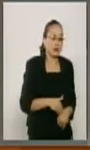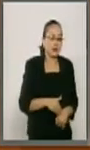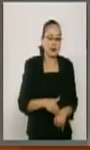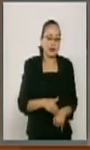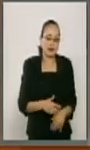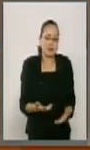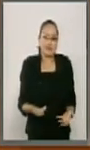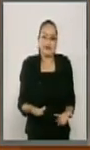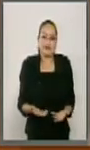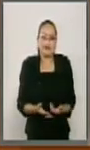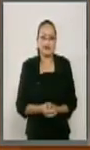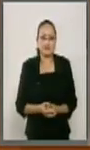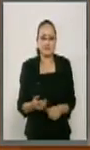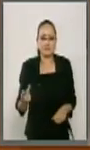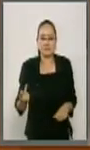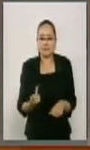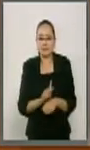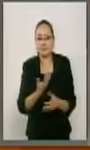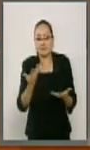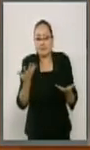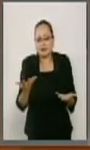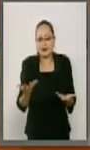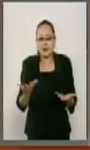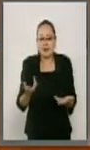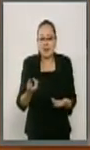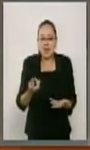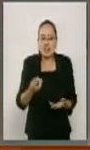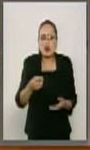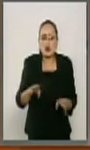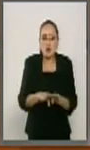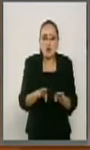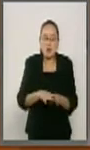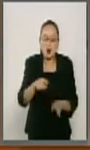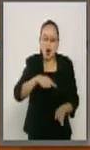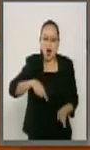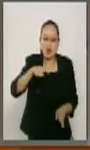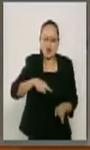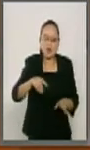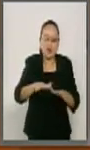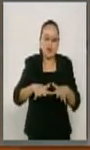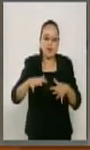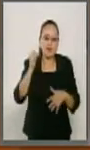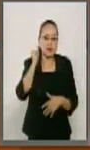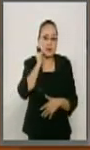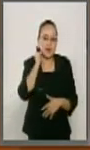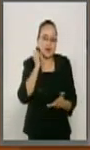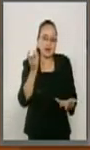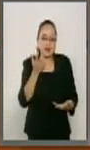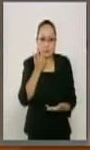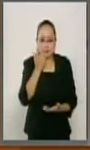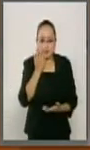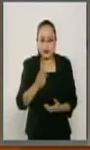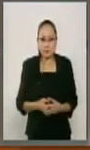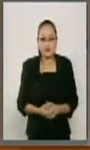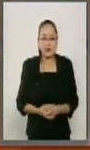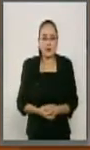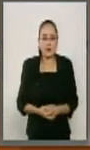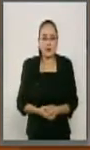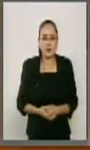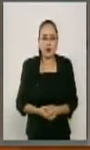realmente se vive en este Senado? Y es realmente